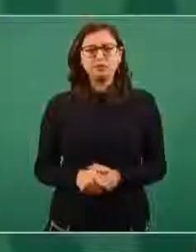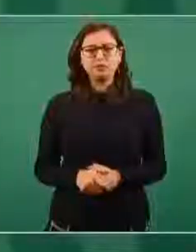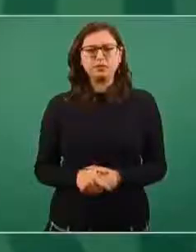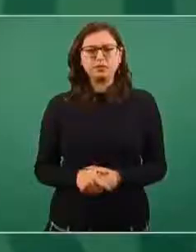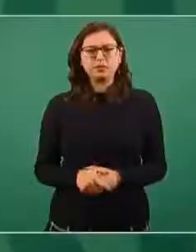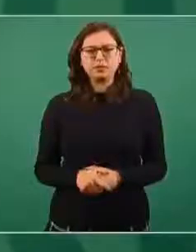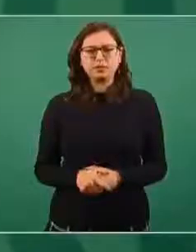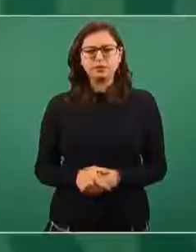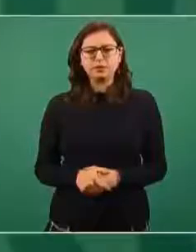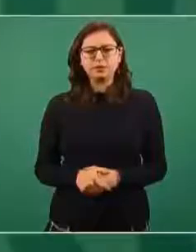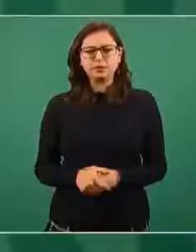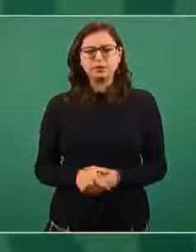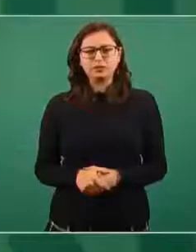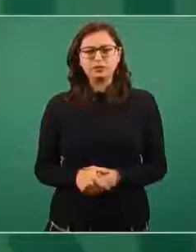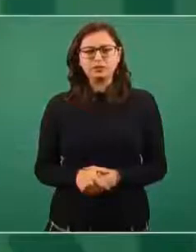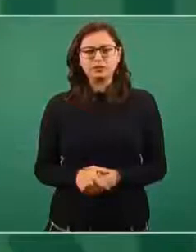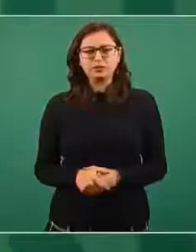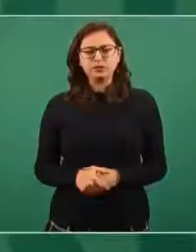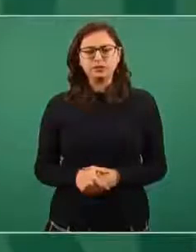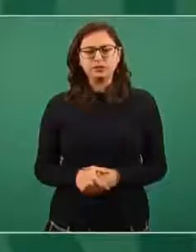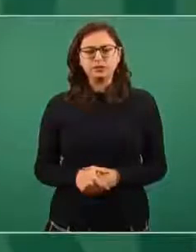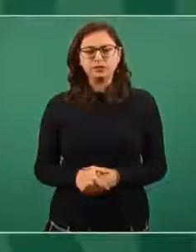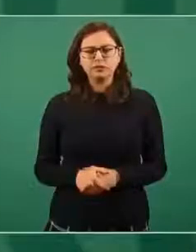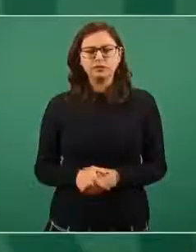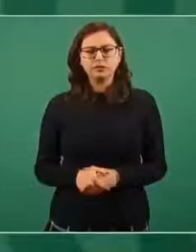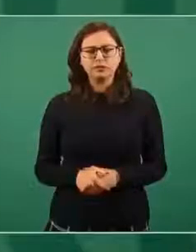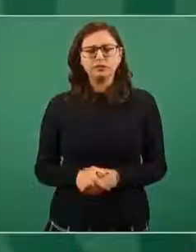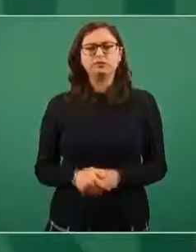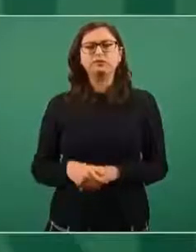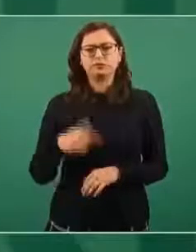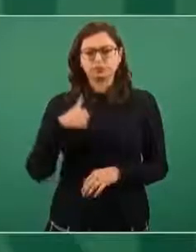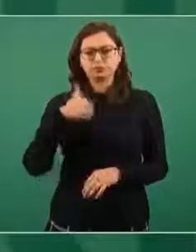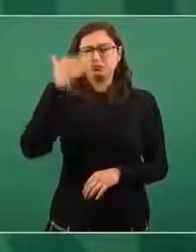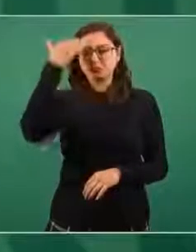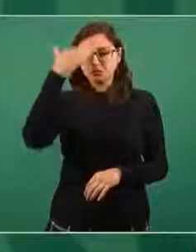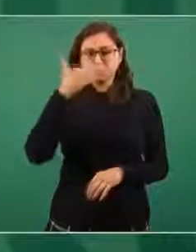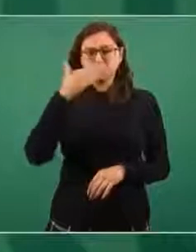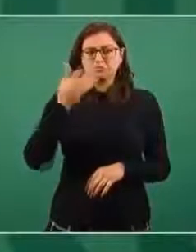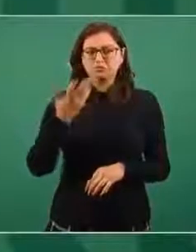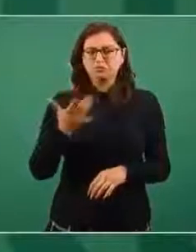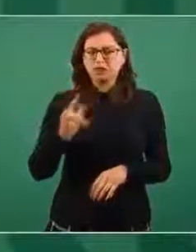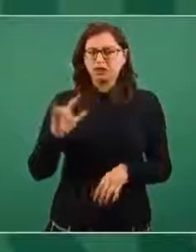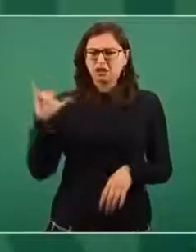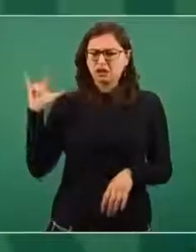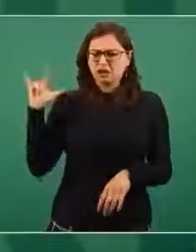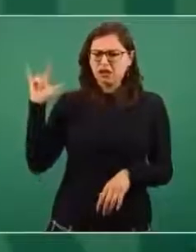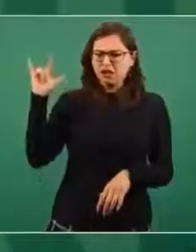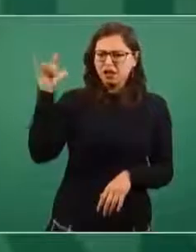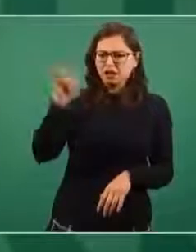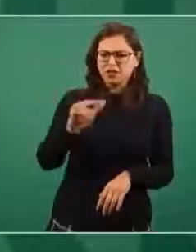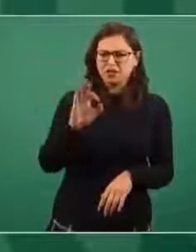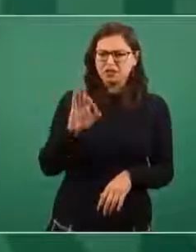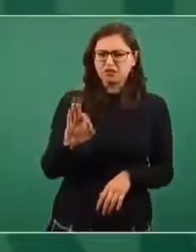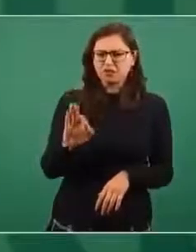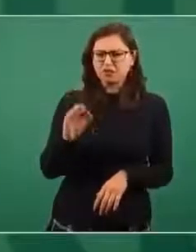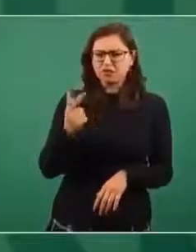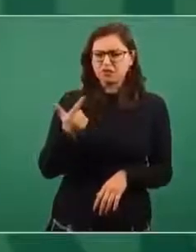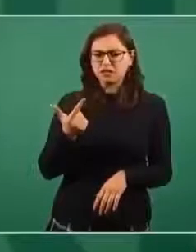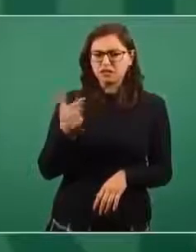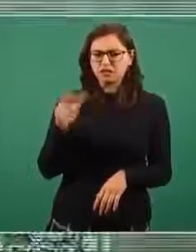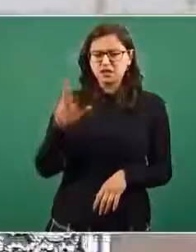Esto de que está hablando en un avión de la Fiscalía General de la República de allá de